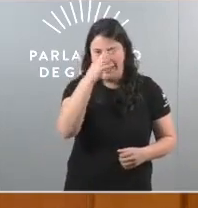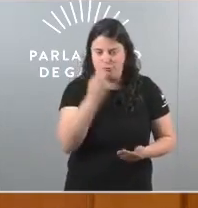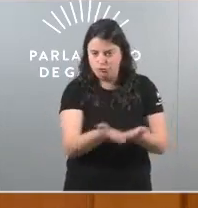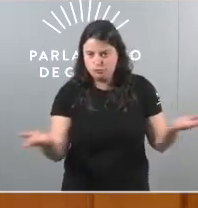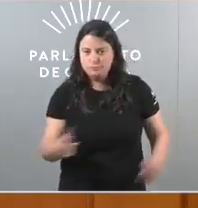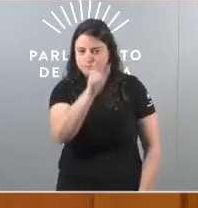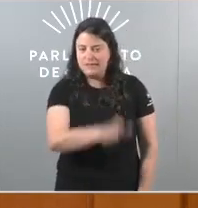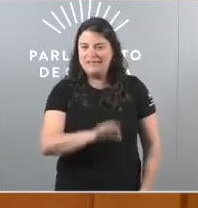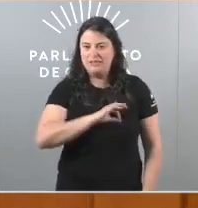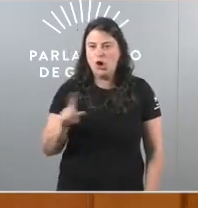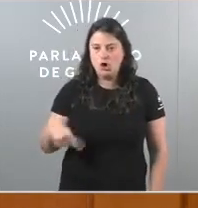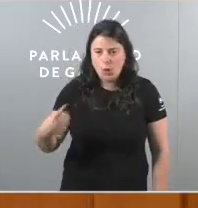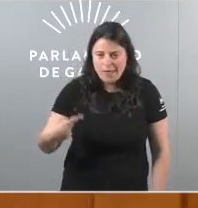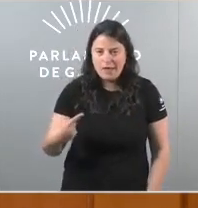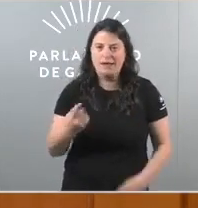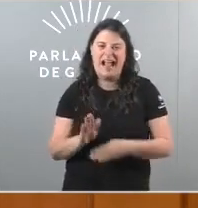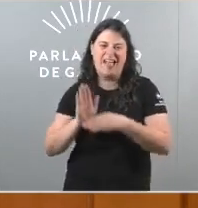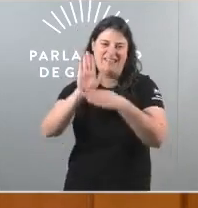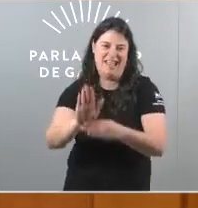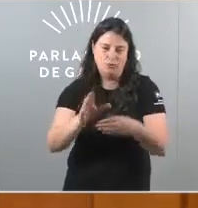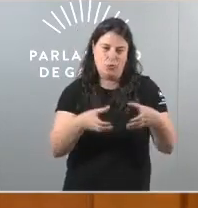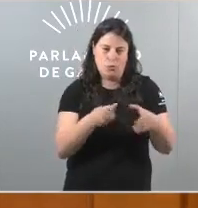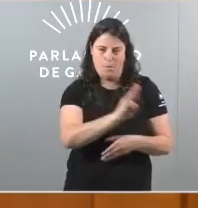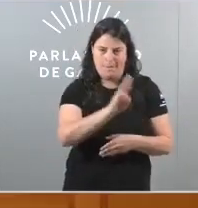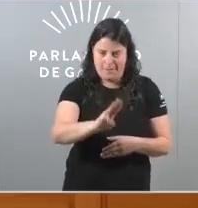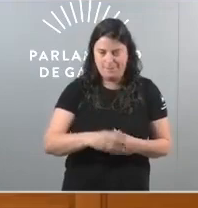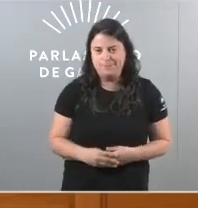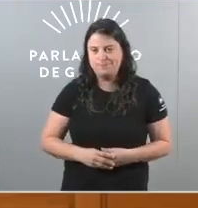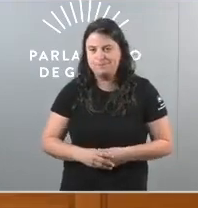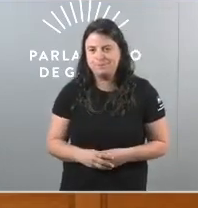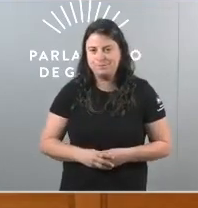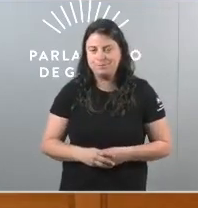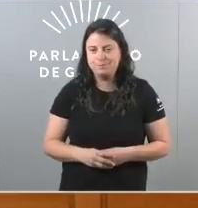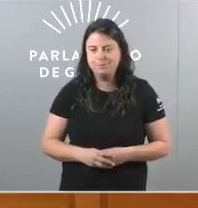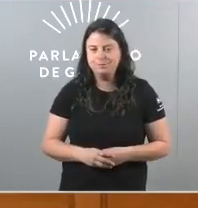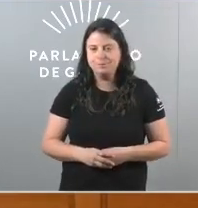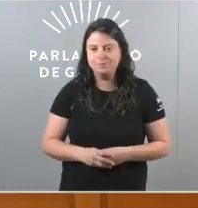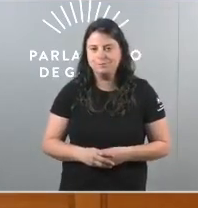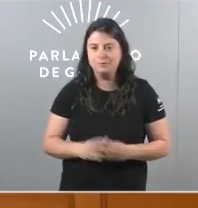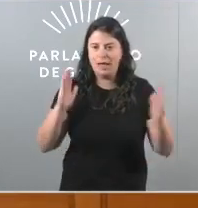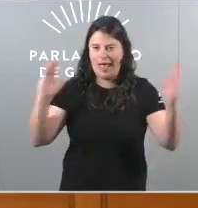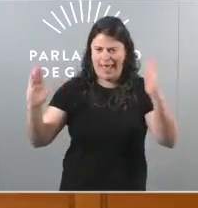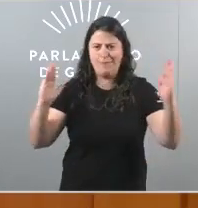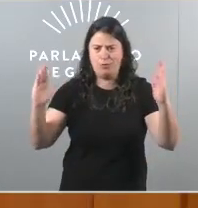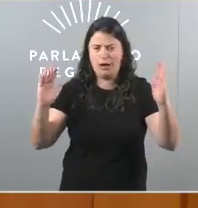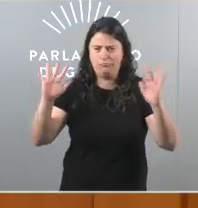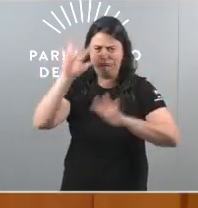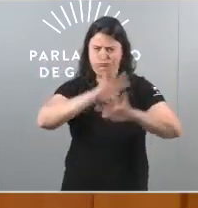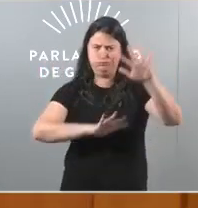señor Rueda, candidato do Partido Popular. Son tempos complicados,